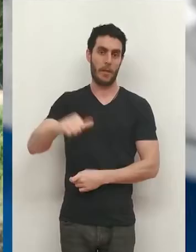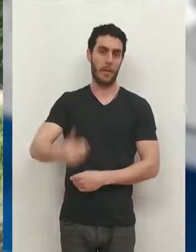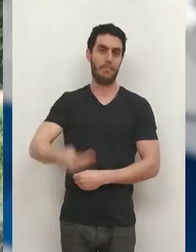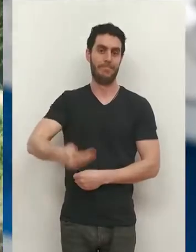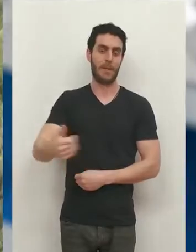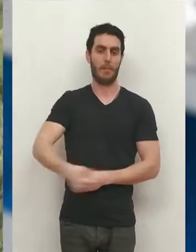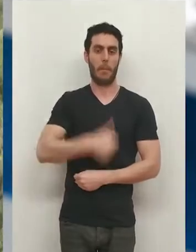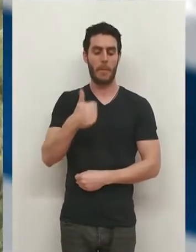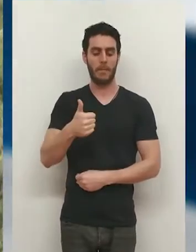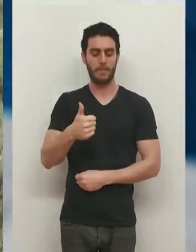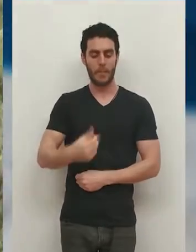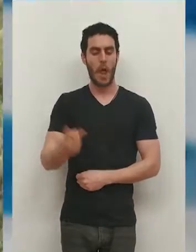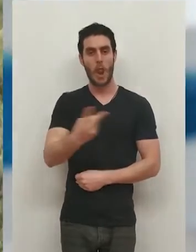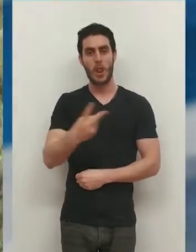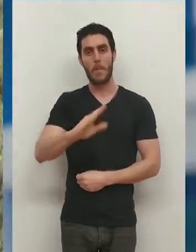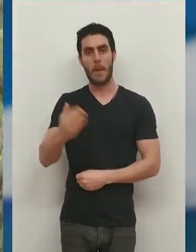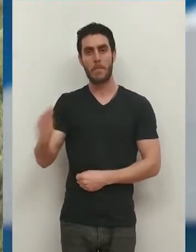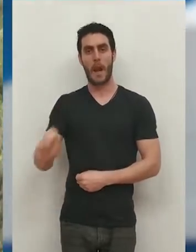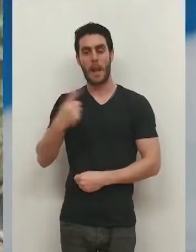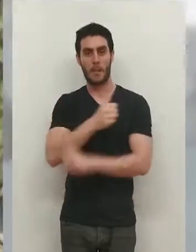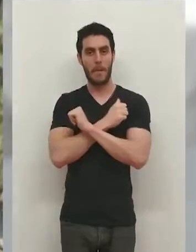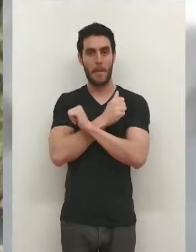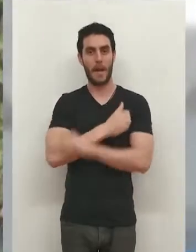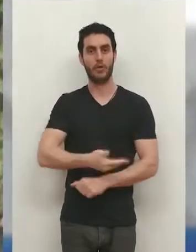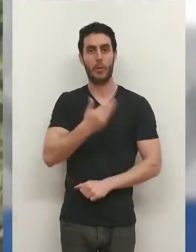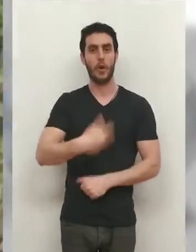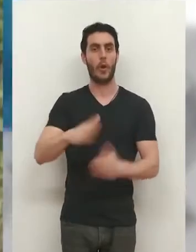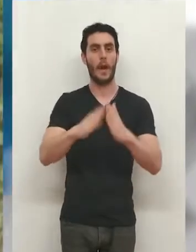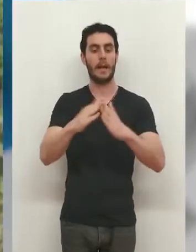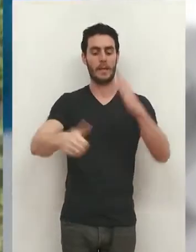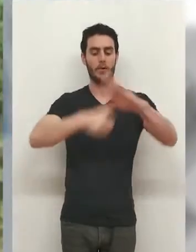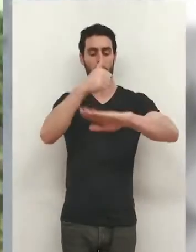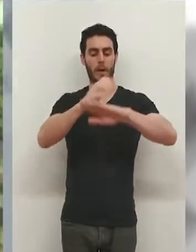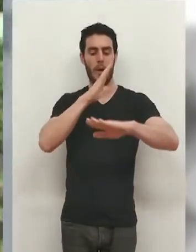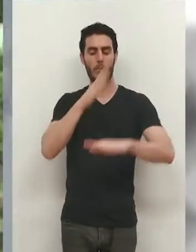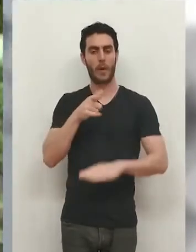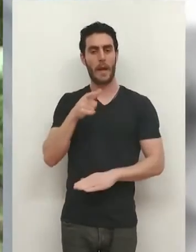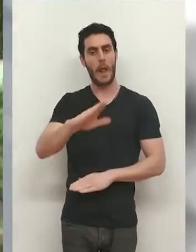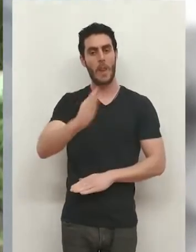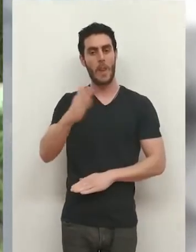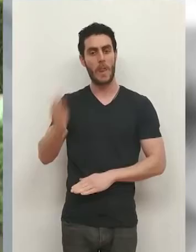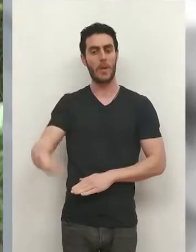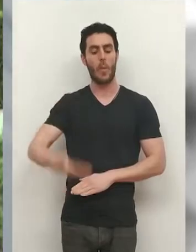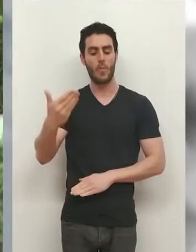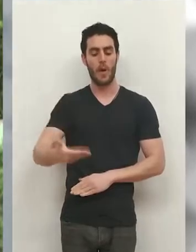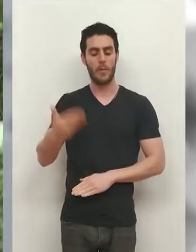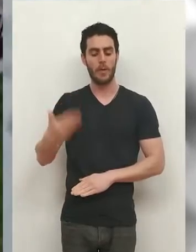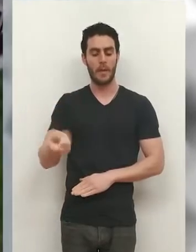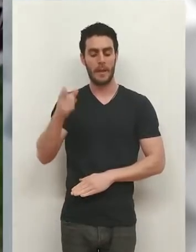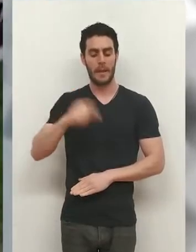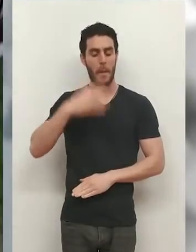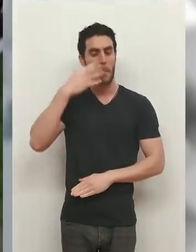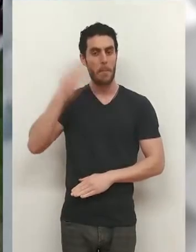más enjuntiosas. Las dos más dañadas tendrán que esperar, sobre todo la casa superior, ya que presenta daños muy importantes